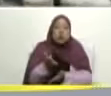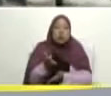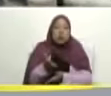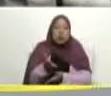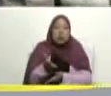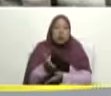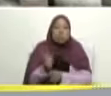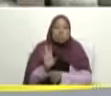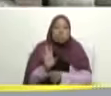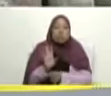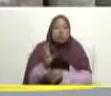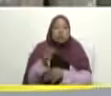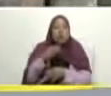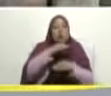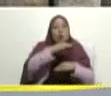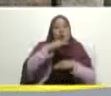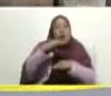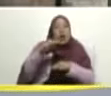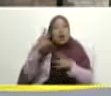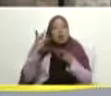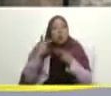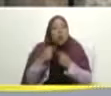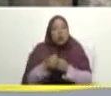correcto ¿cuántas bombonas son?